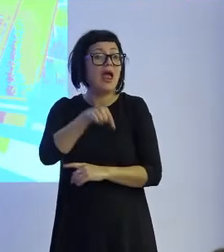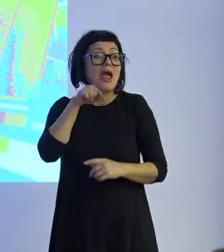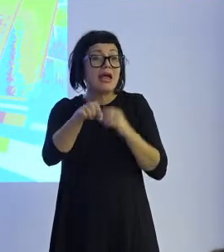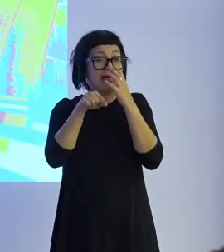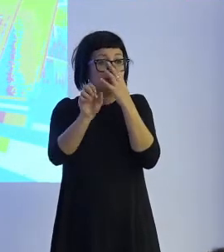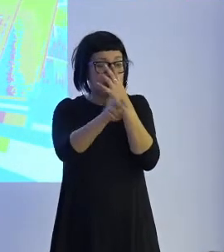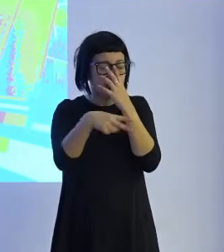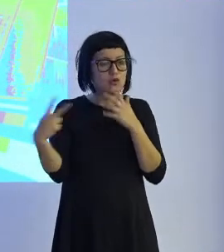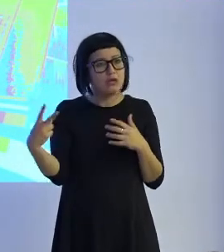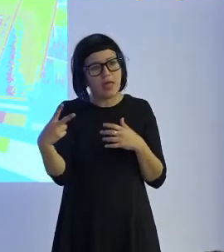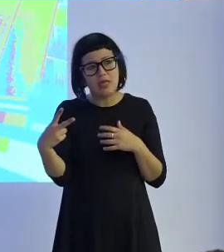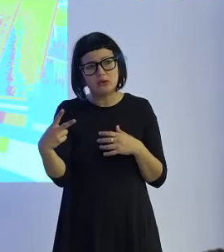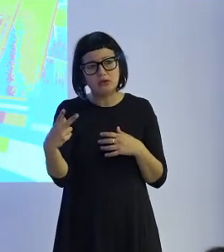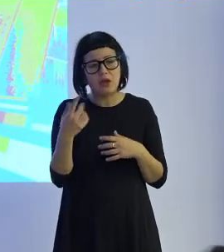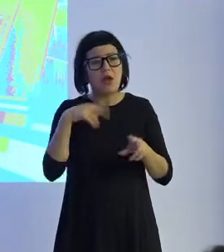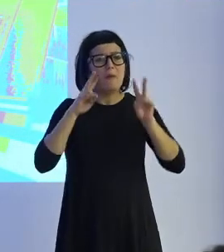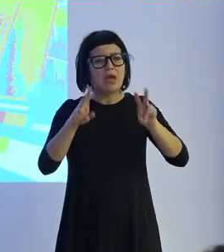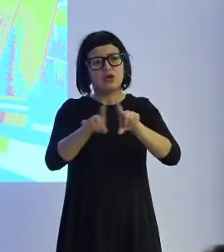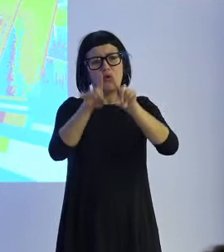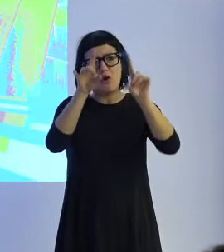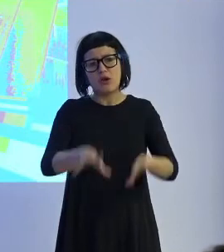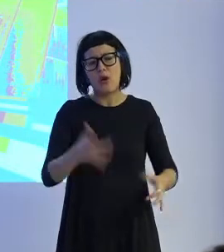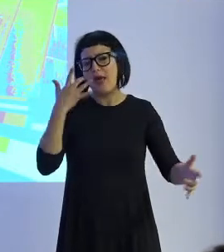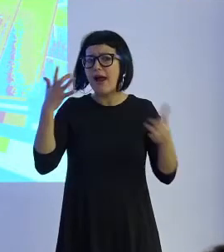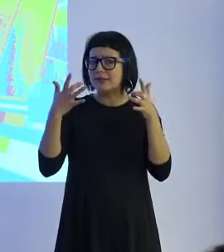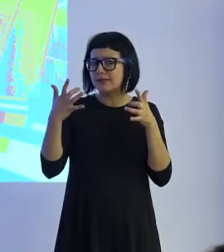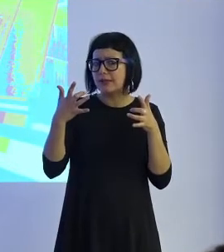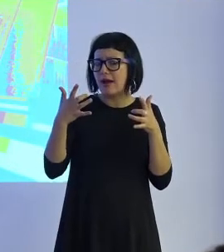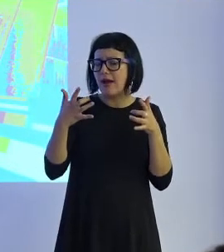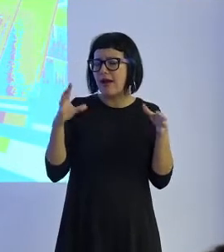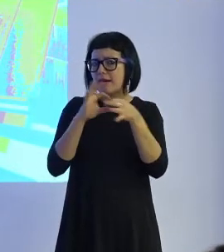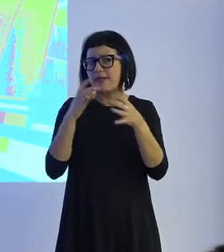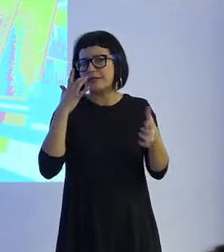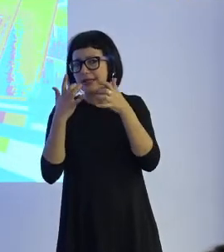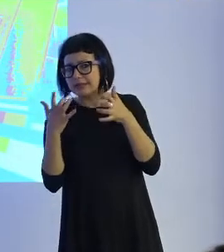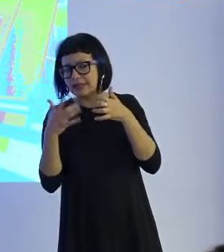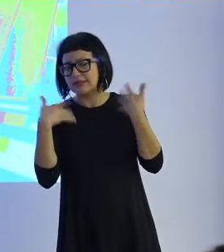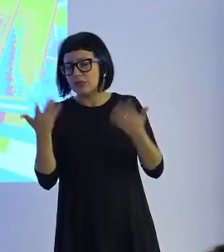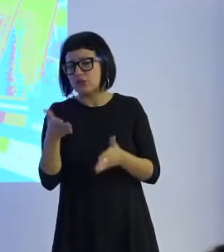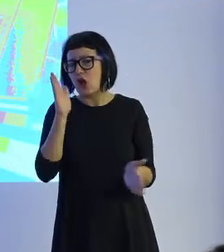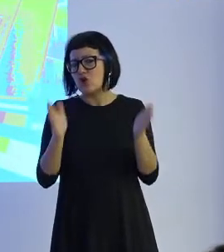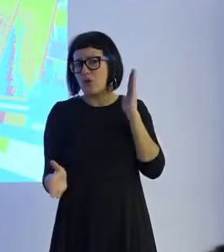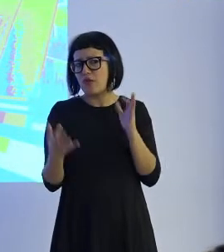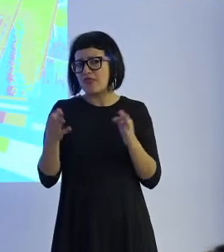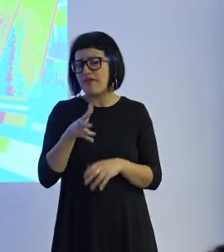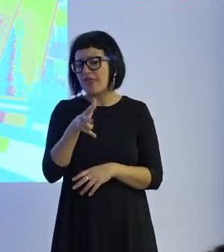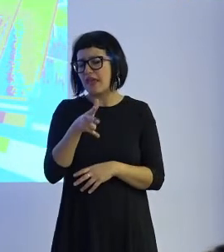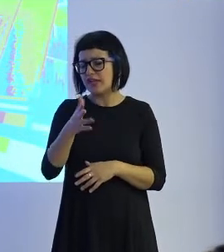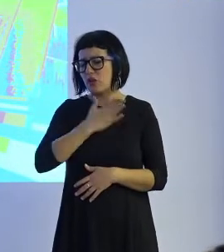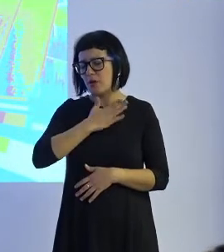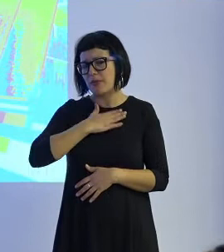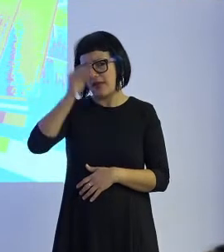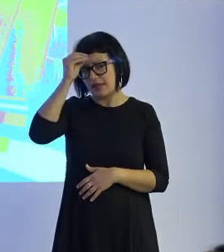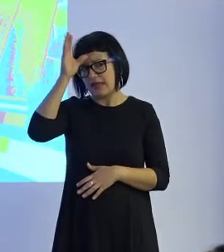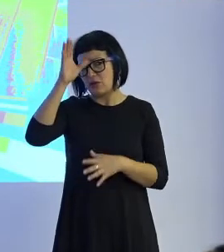Esos resultados los tenemos que concebir como si fueran obras artísticas, son creaciones artísticas y, por lo tanto, el robot debe tener derechos de propiedad